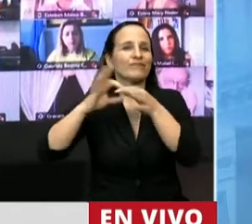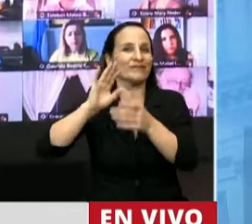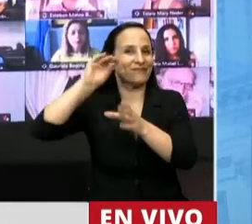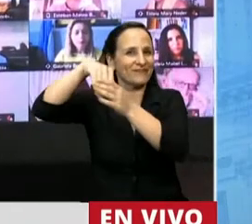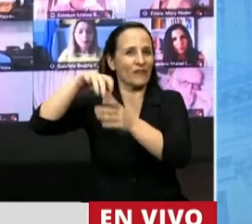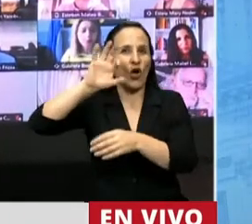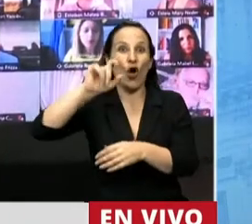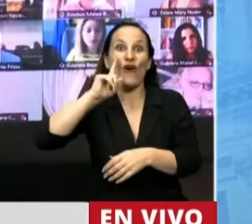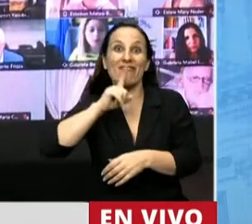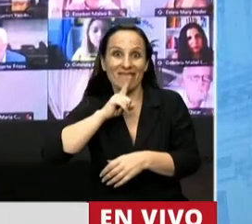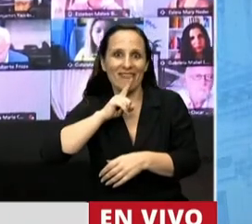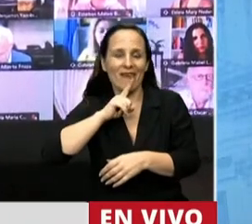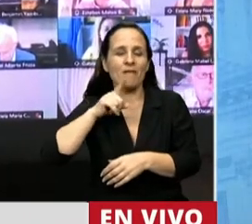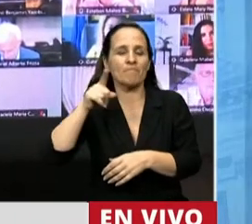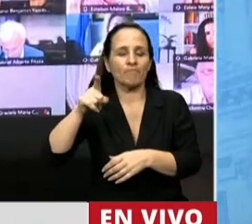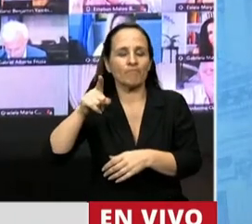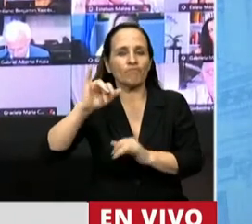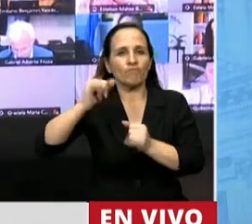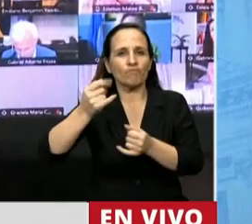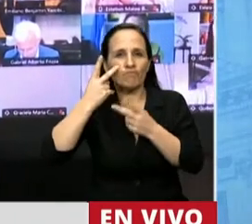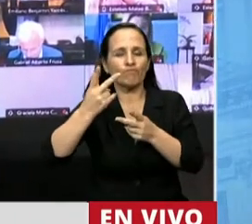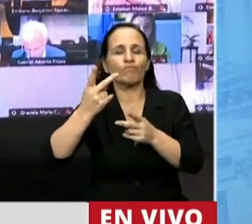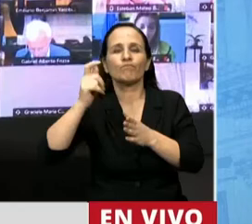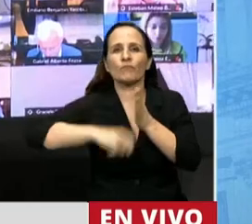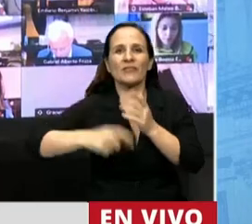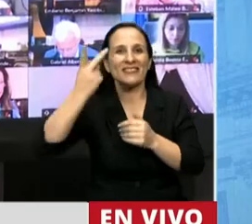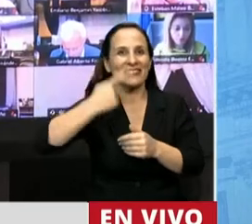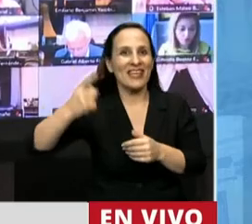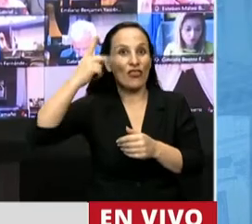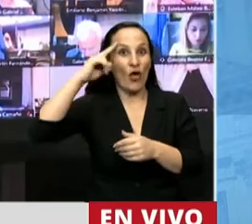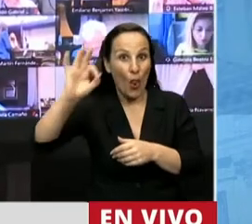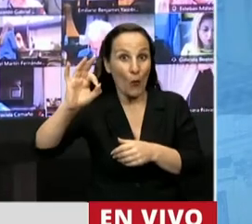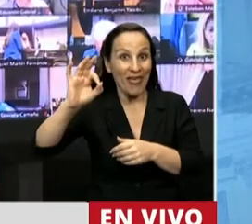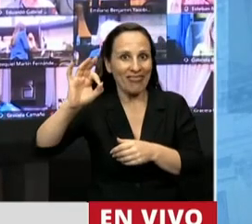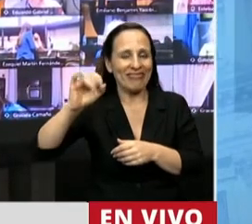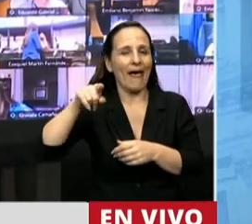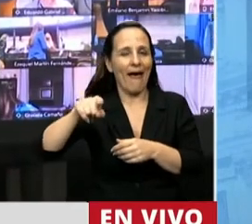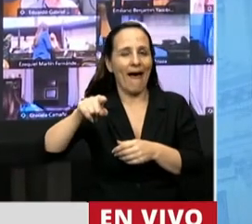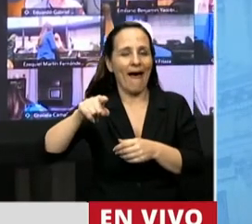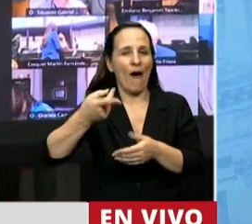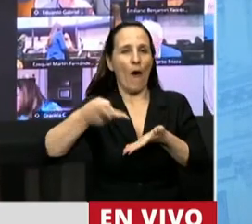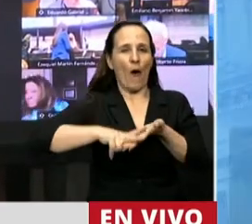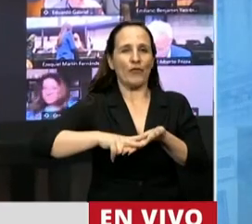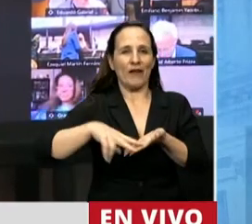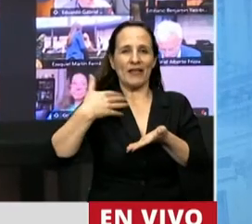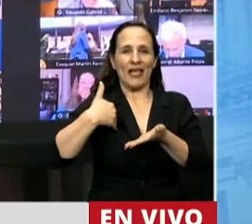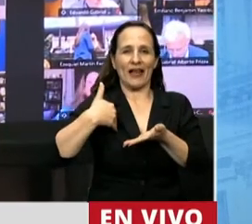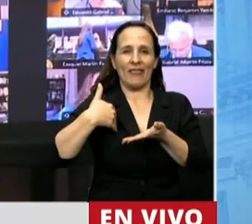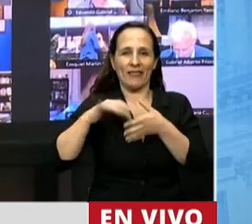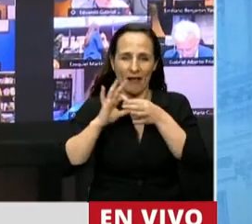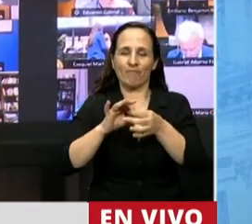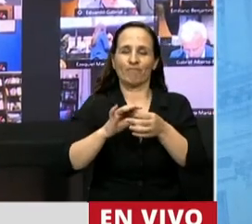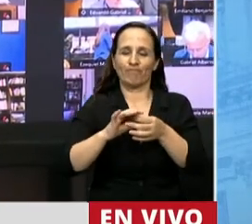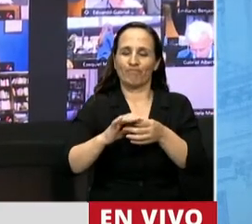incorporar y ratificar el convenio 190 nos vuelve a poner a la vanguardia en cuanto a la legislación.